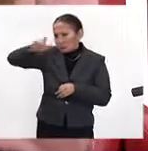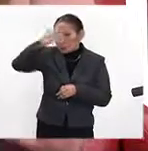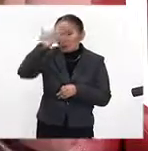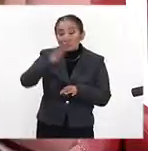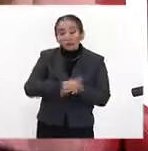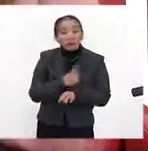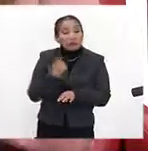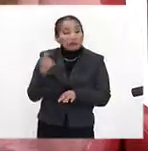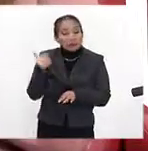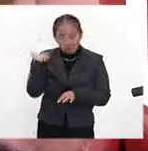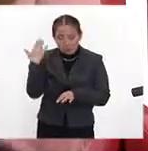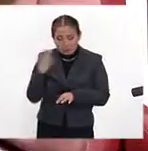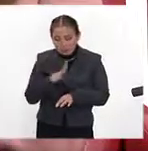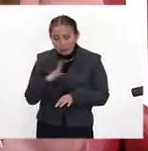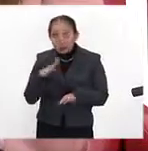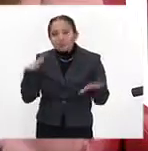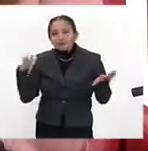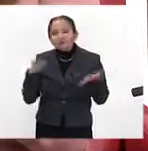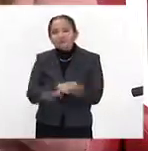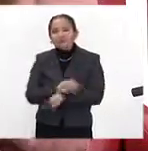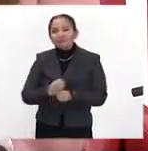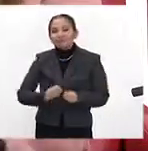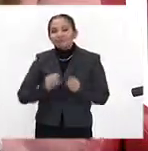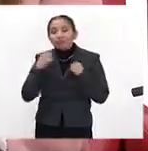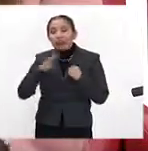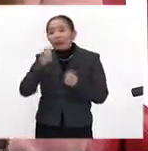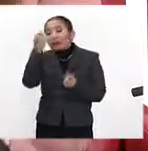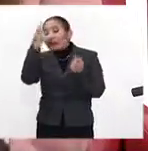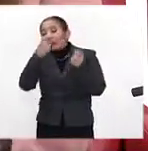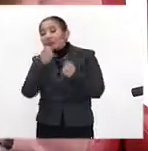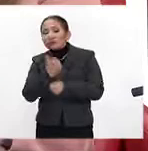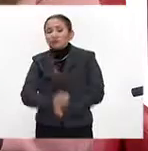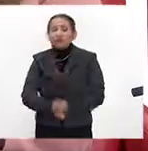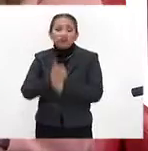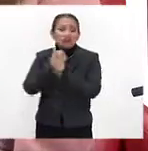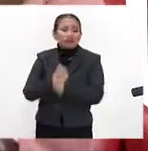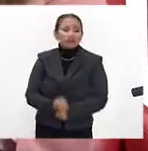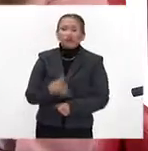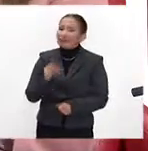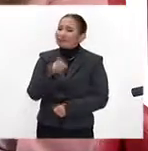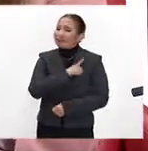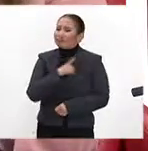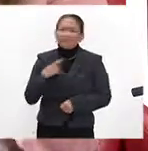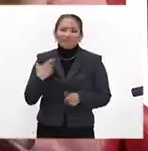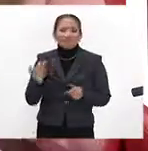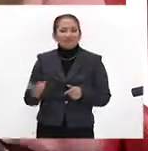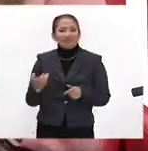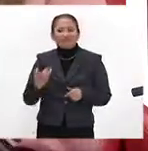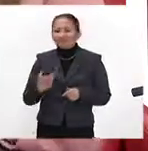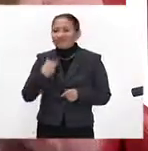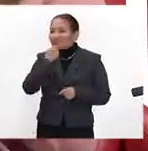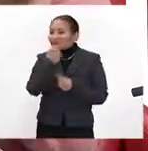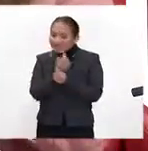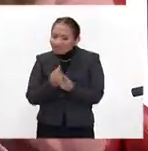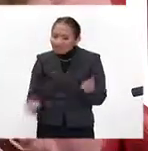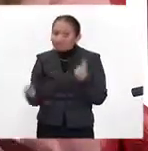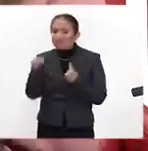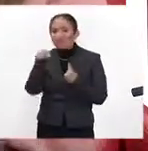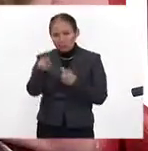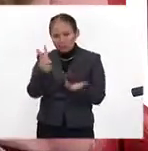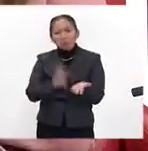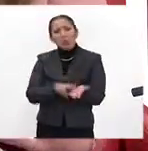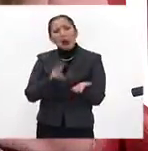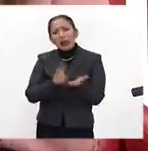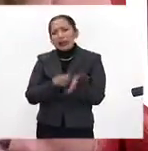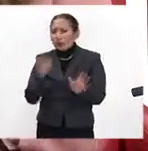porque sí hay que cambiar vidas. Hay niños que están sufriendo y esto no debe de ser así. Los niños, se vale